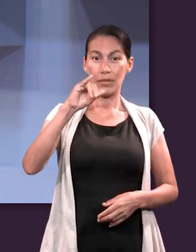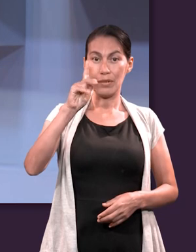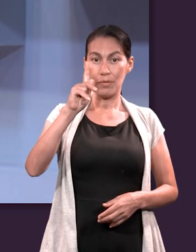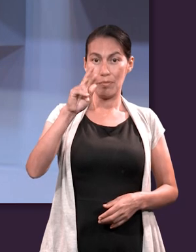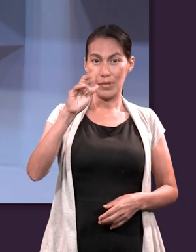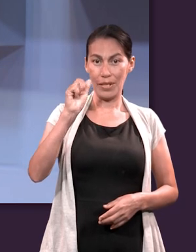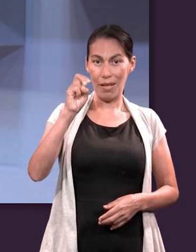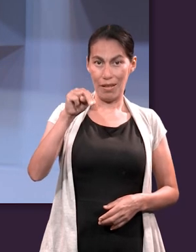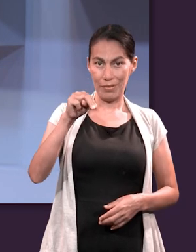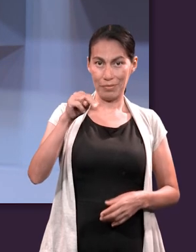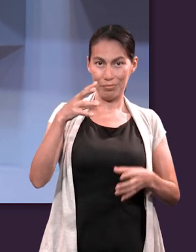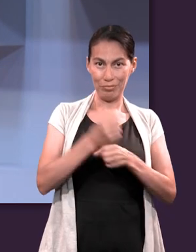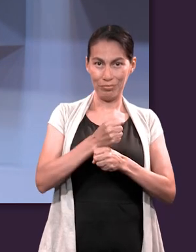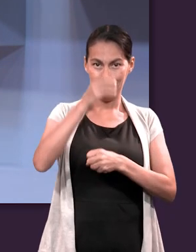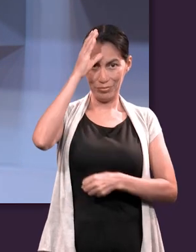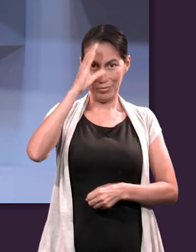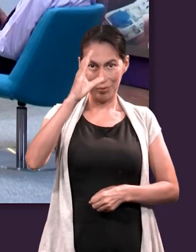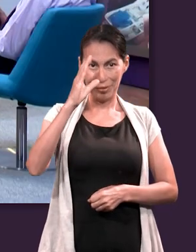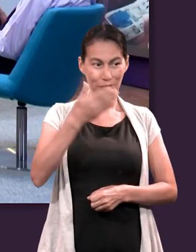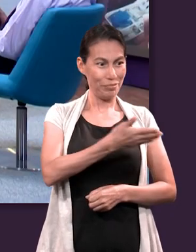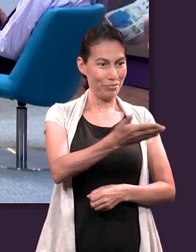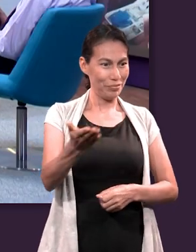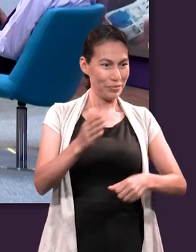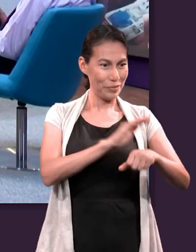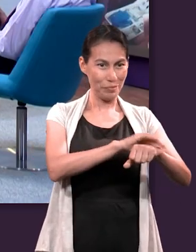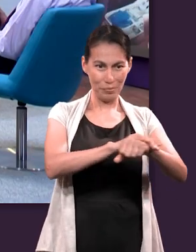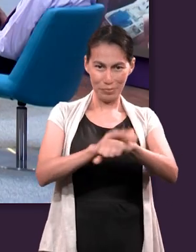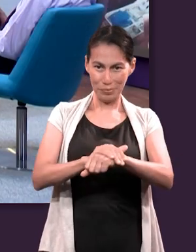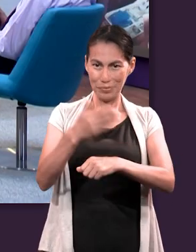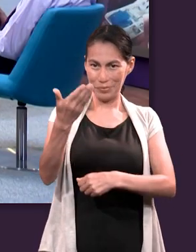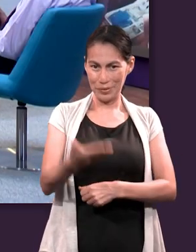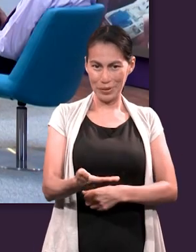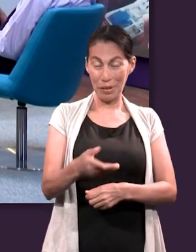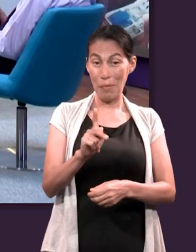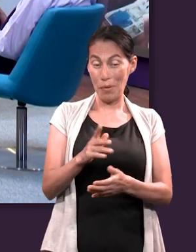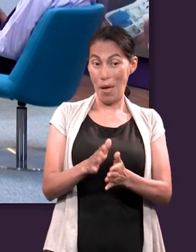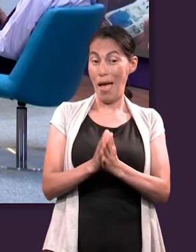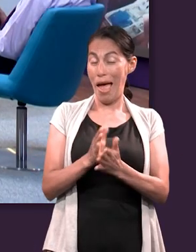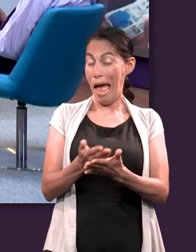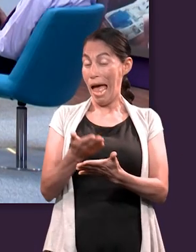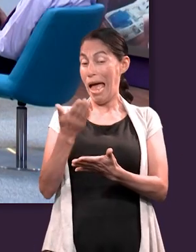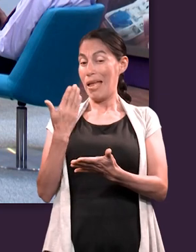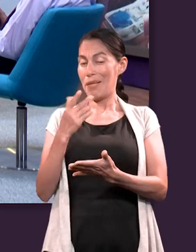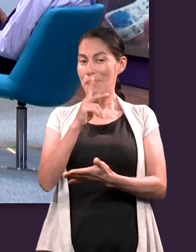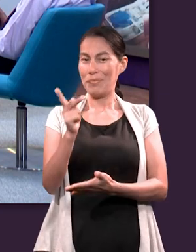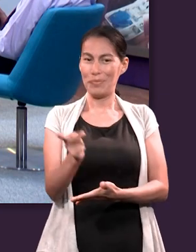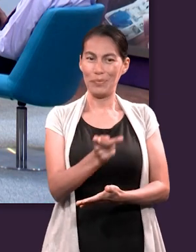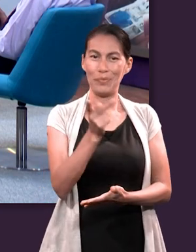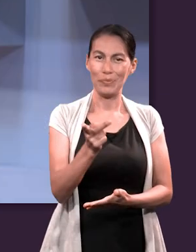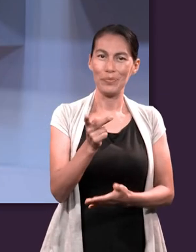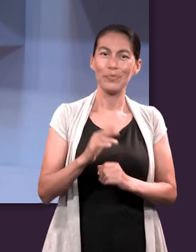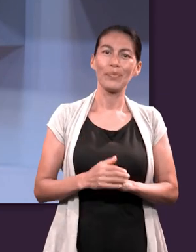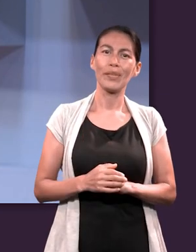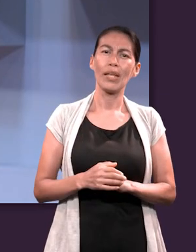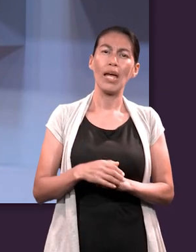Mojorea y le voy a dar oportunidad a los compañeros que me acompañan aquí a presentarse. Pero antes les voy a hacer una